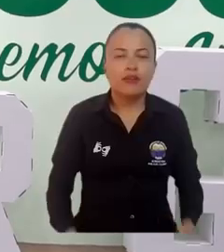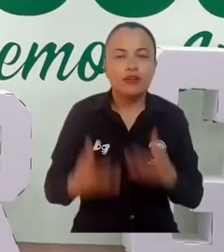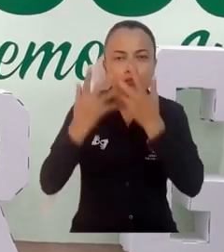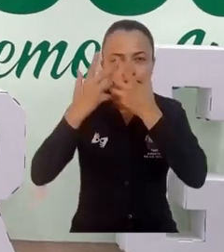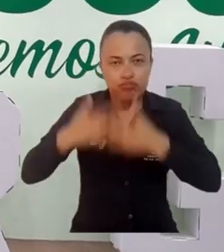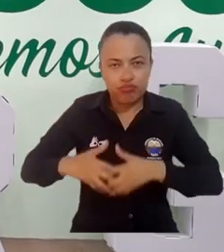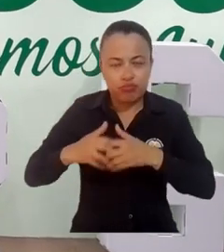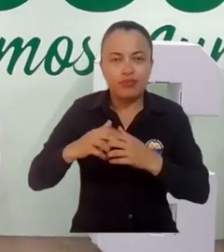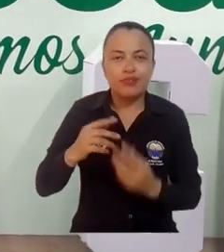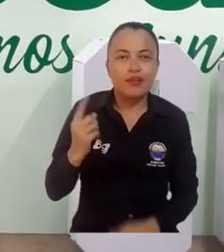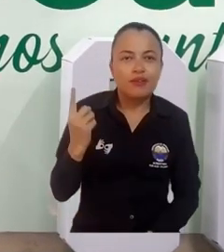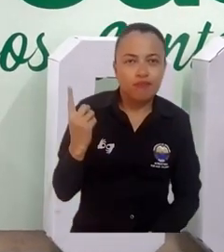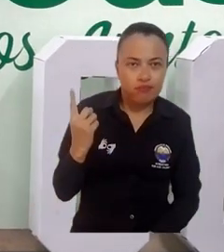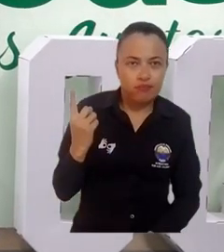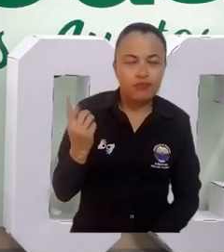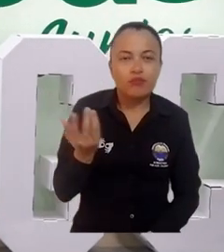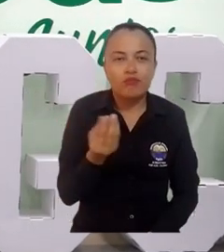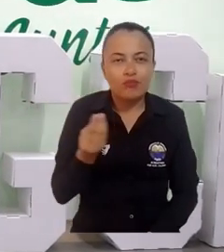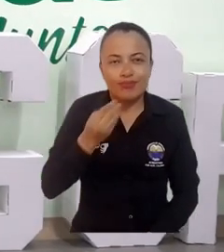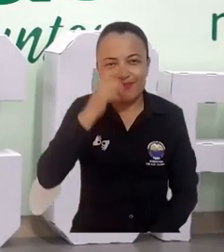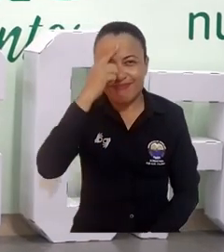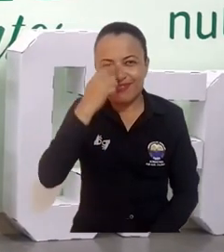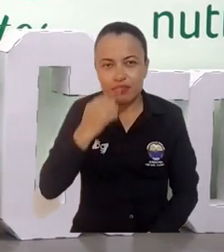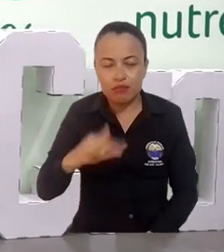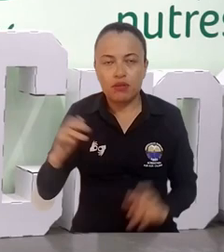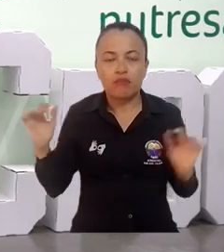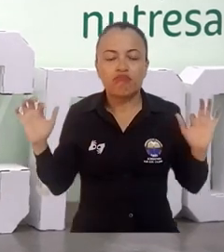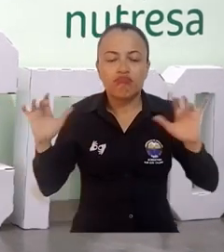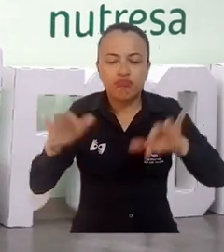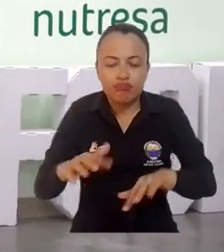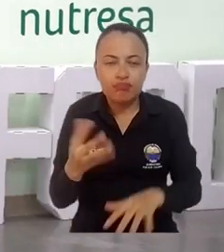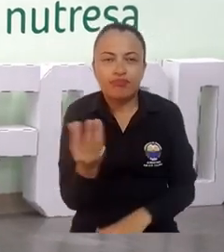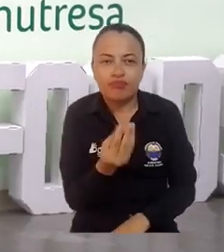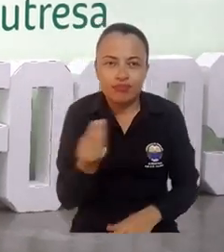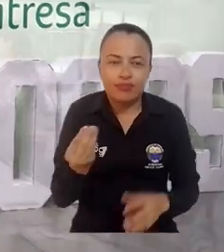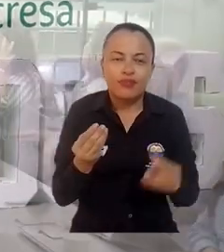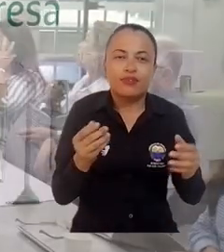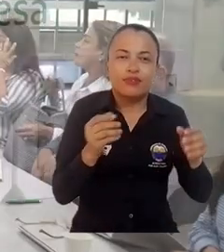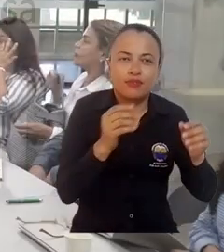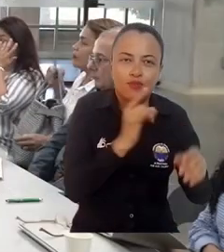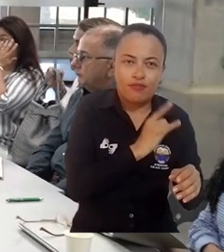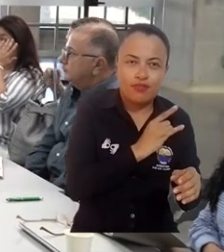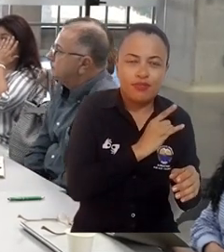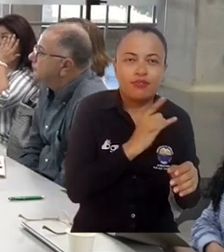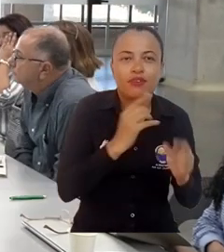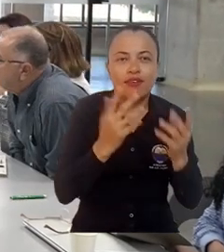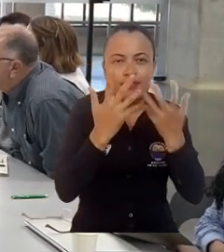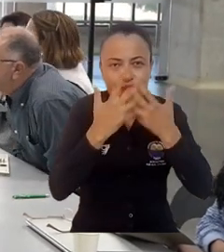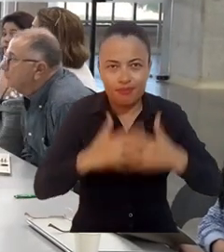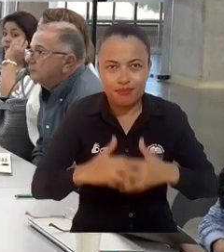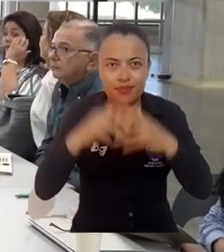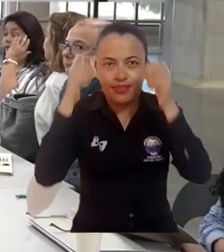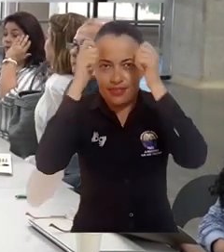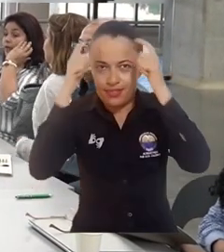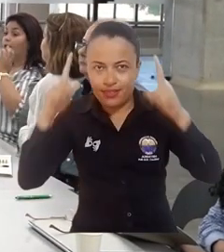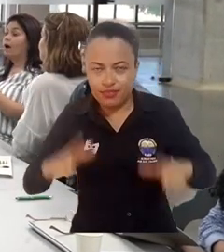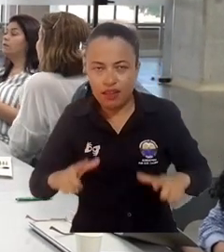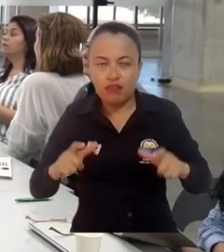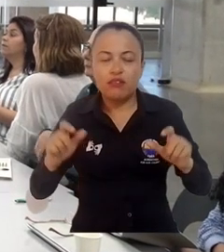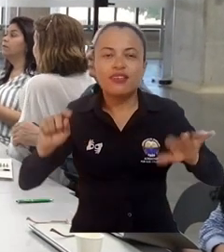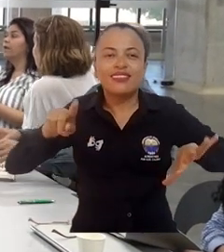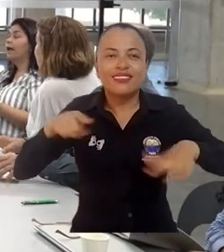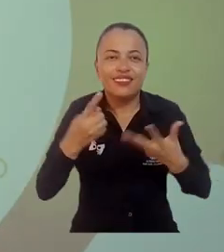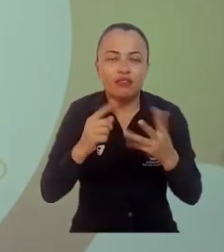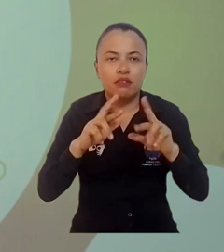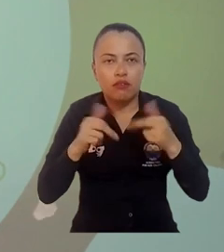La planta G.C. Foods del Grupo Nutresa en Santa Marta fue el epicentro de la sexta sesión del Comité Universidad